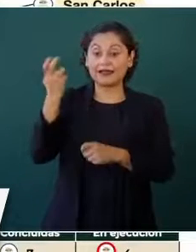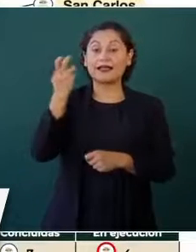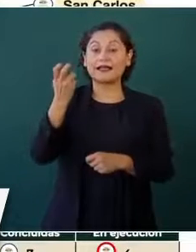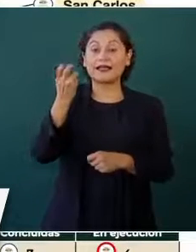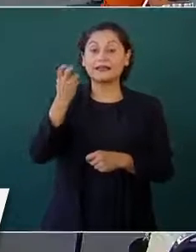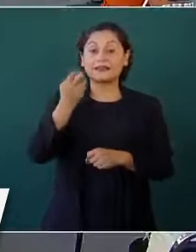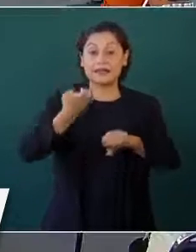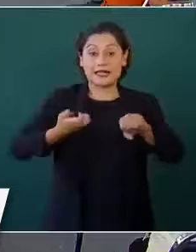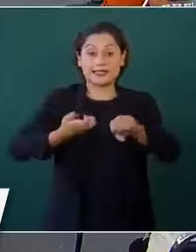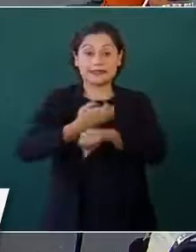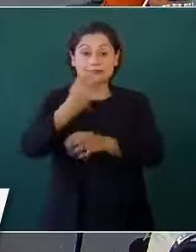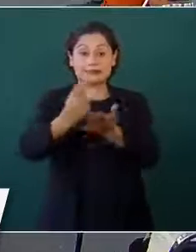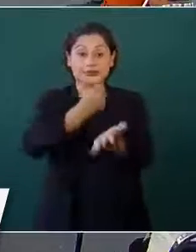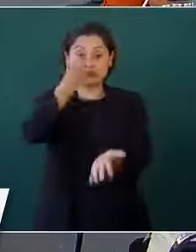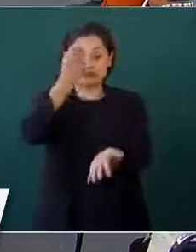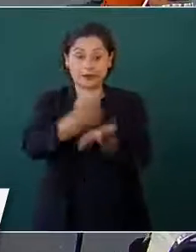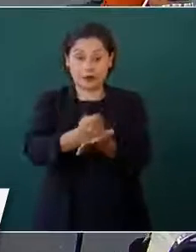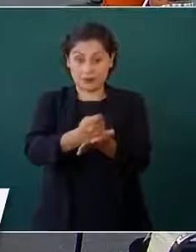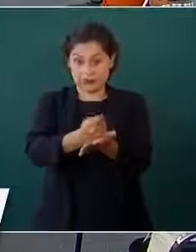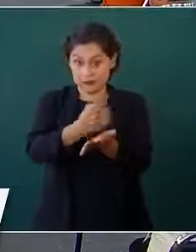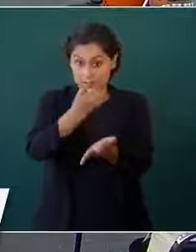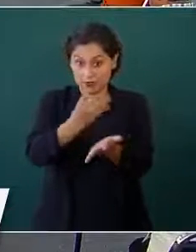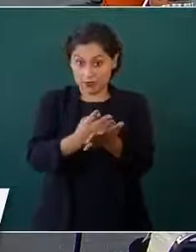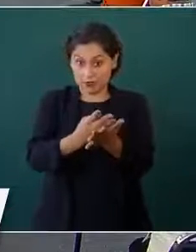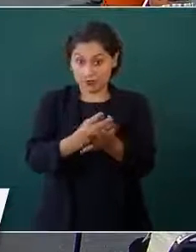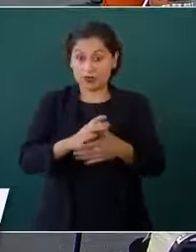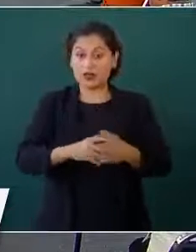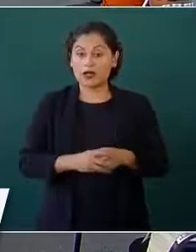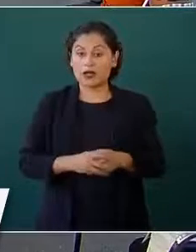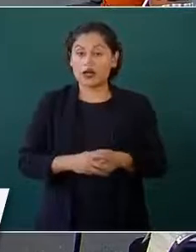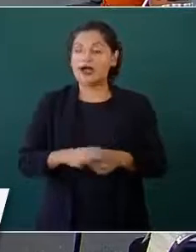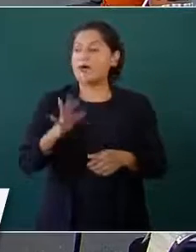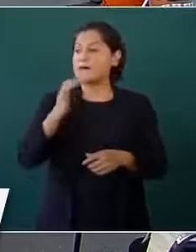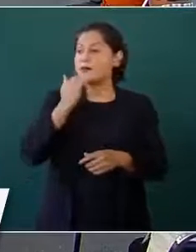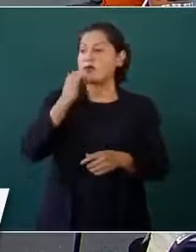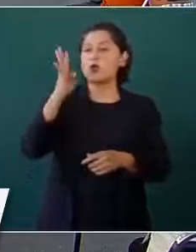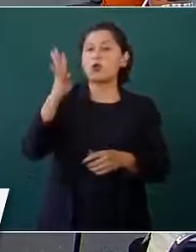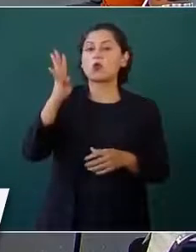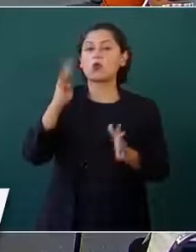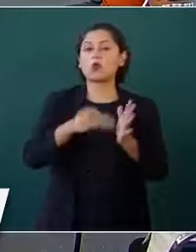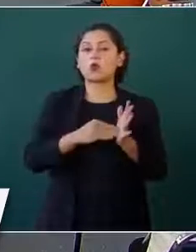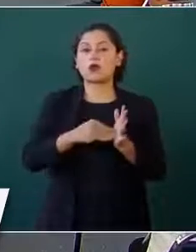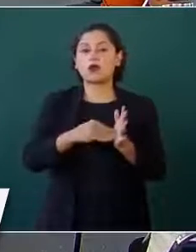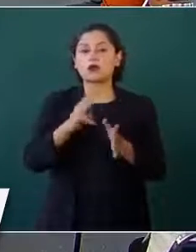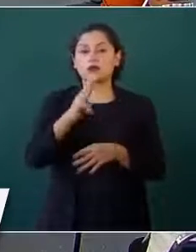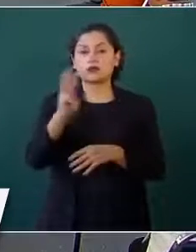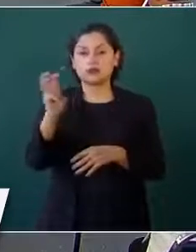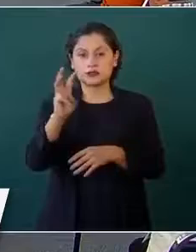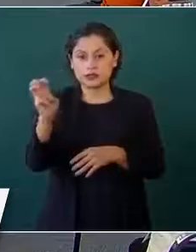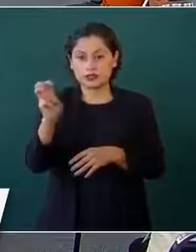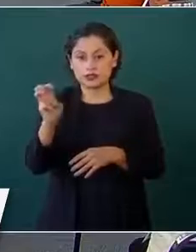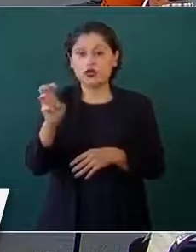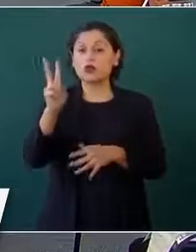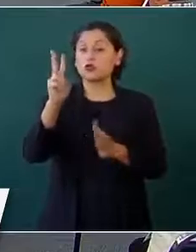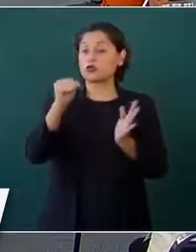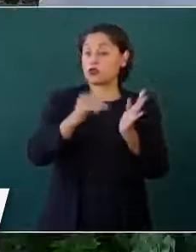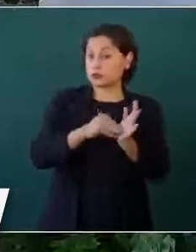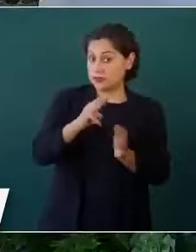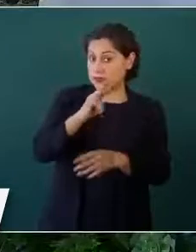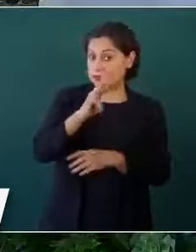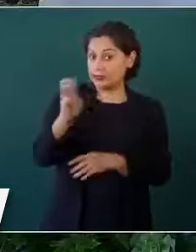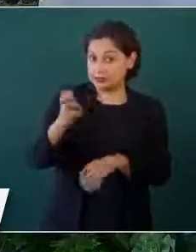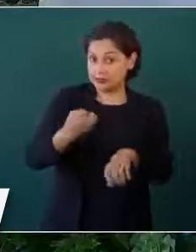para Tamaulipas, debo decir que… ¿Cuánto 4, 300? 4, 300. ¿Cuánto 4, policías estatales? 2 mil 300